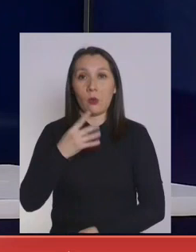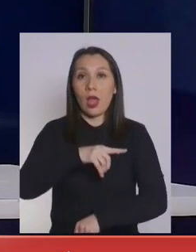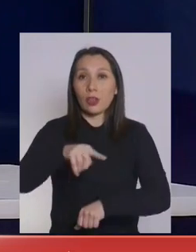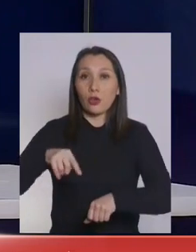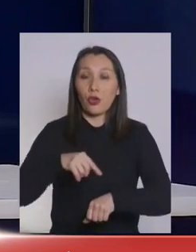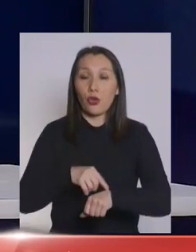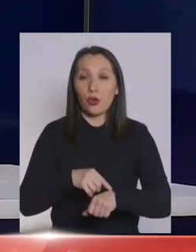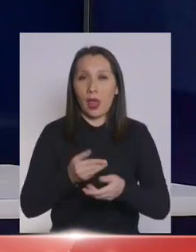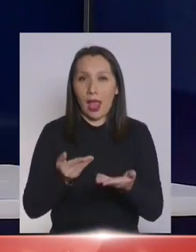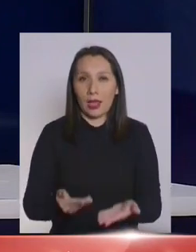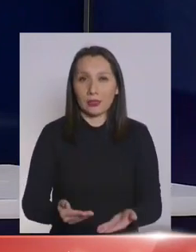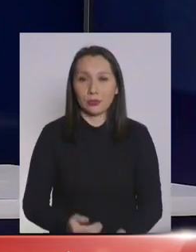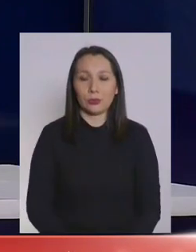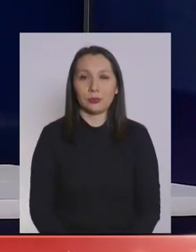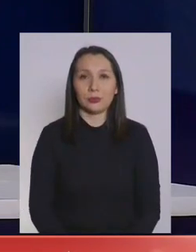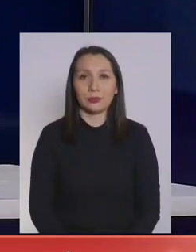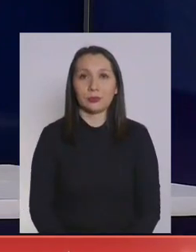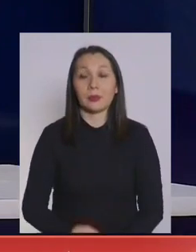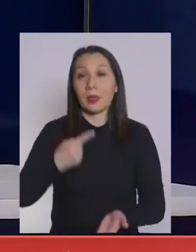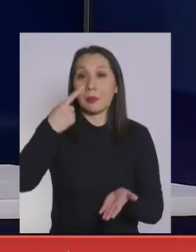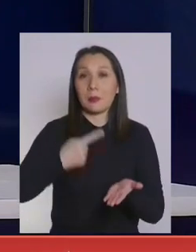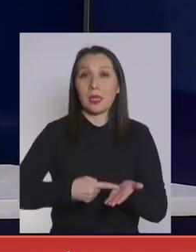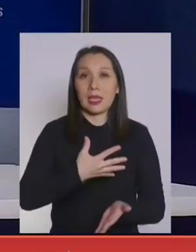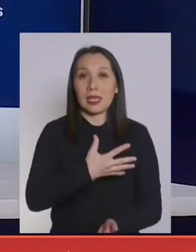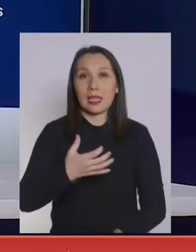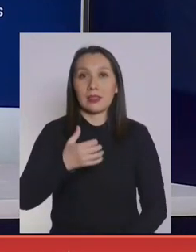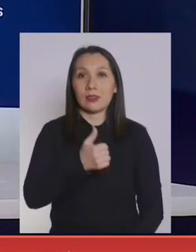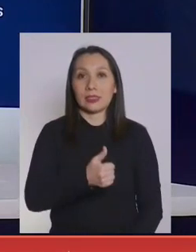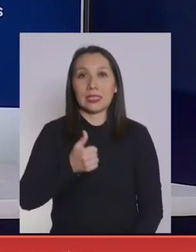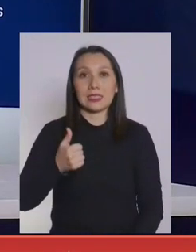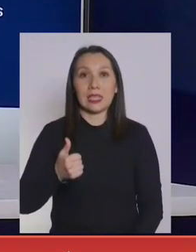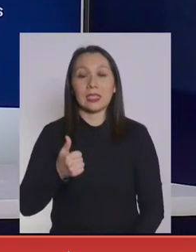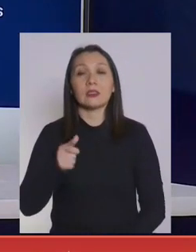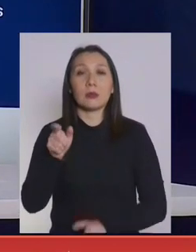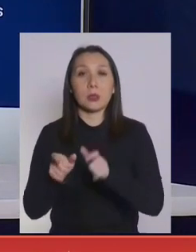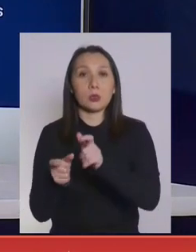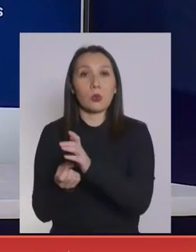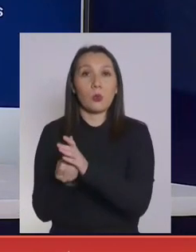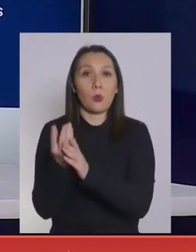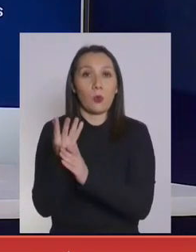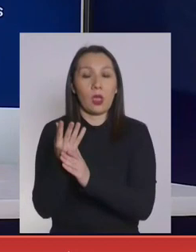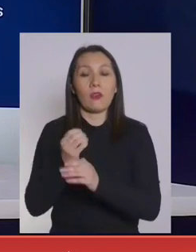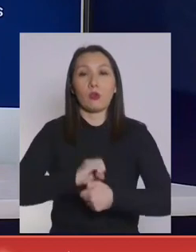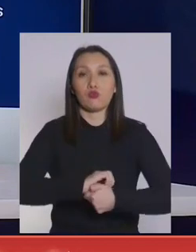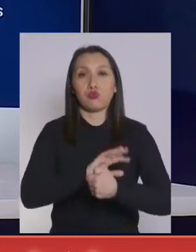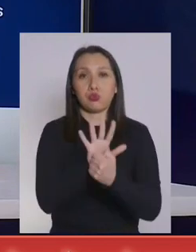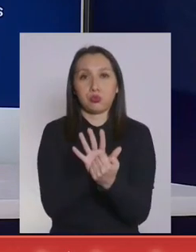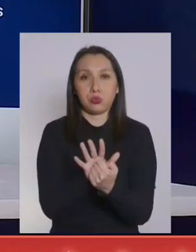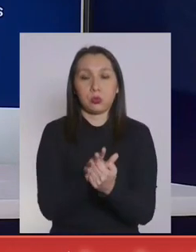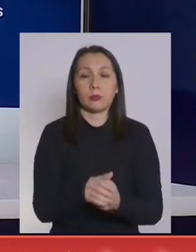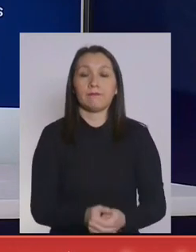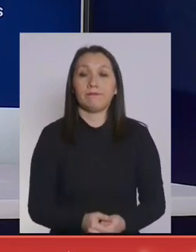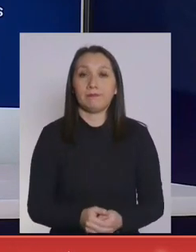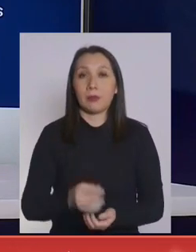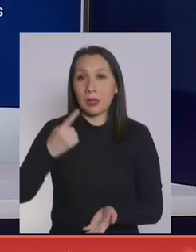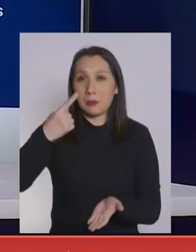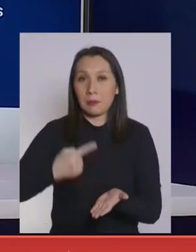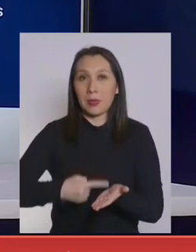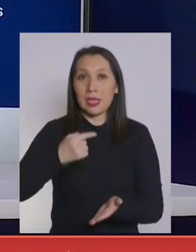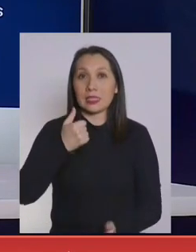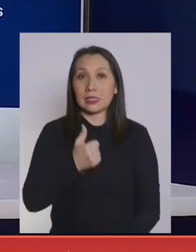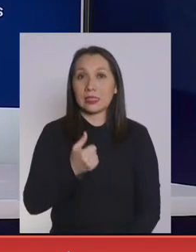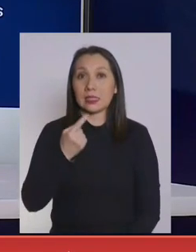horas, es la siguiente. 1.566 nuevos casos de coronavirus, de los cuales 1